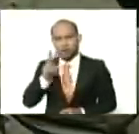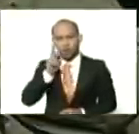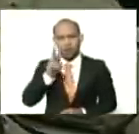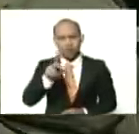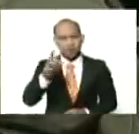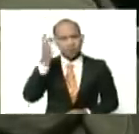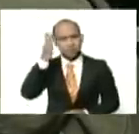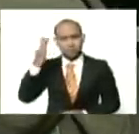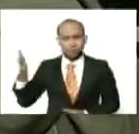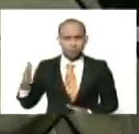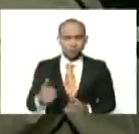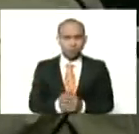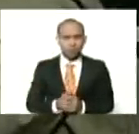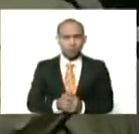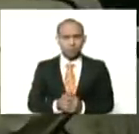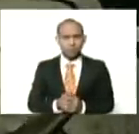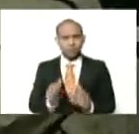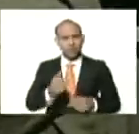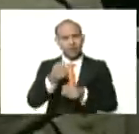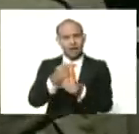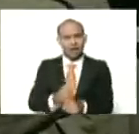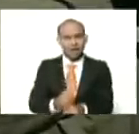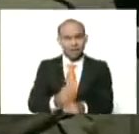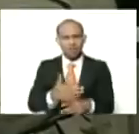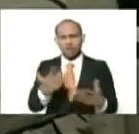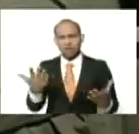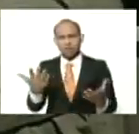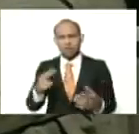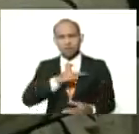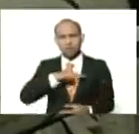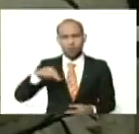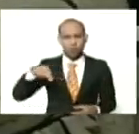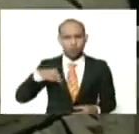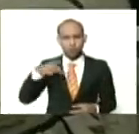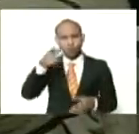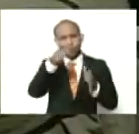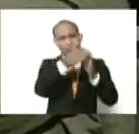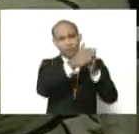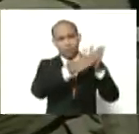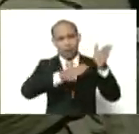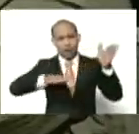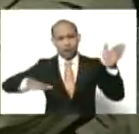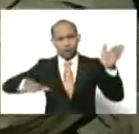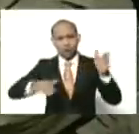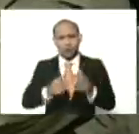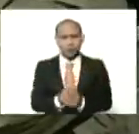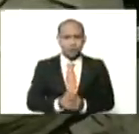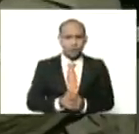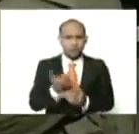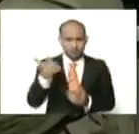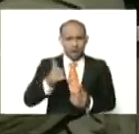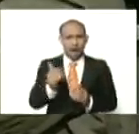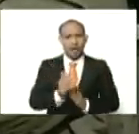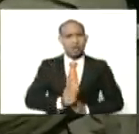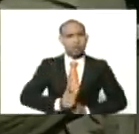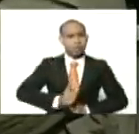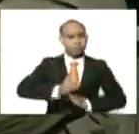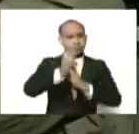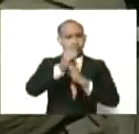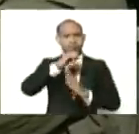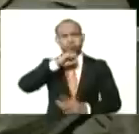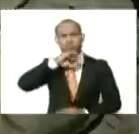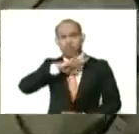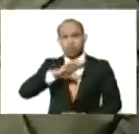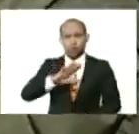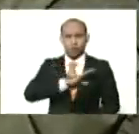iniciativa, lo que esperamos, es que precisamente, el panteón nacional, así como tiene, grandes héroes, de la